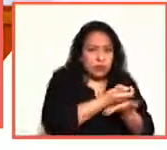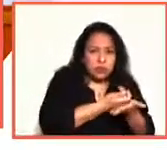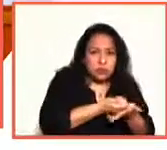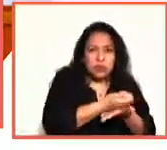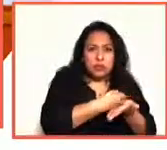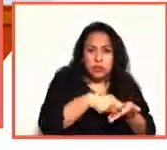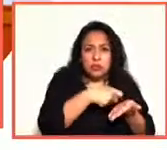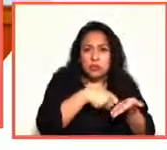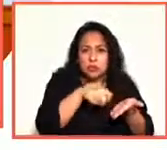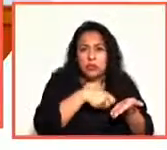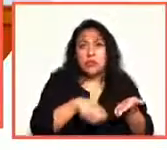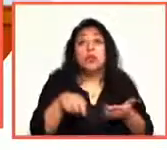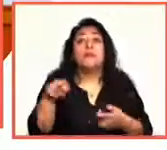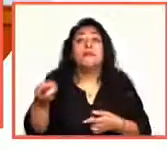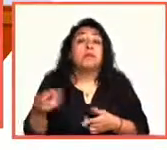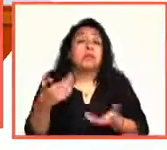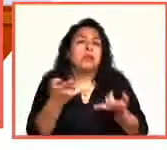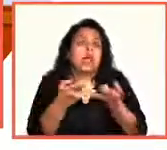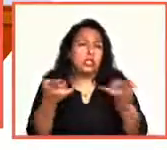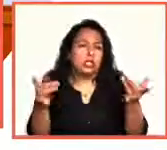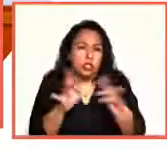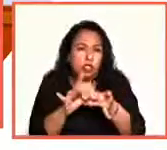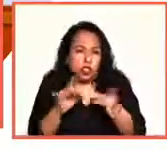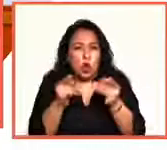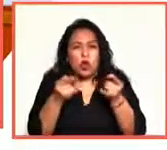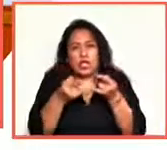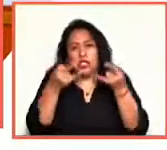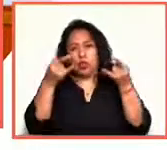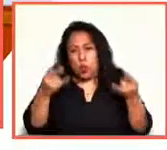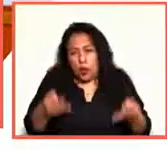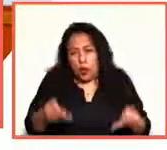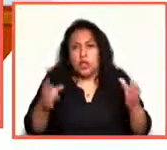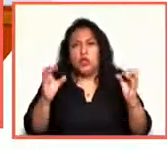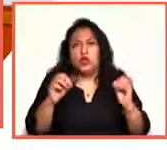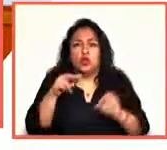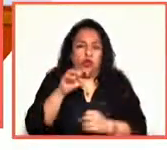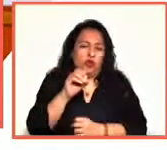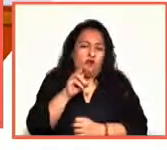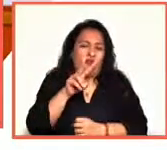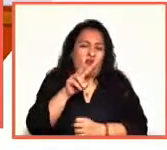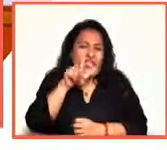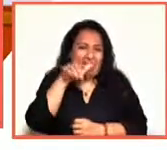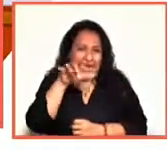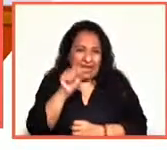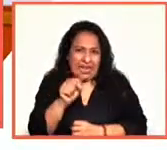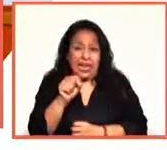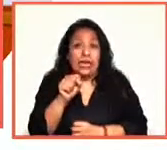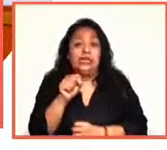los relatos, los cuentos como las novelas plasman esa